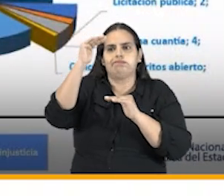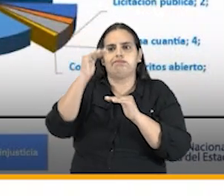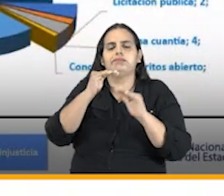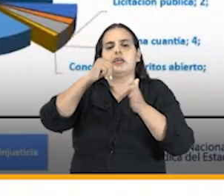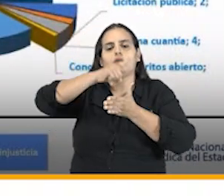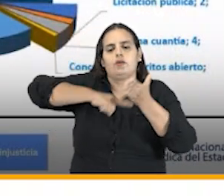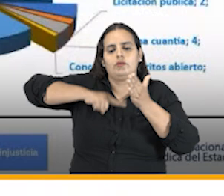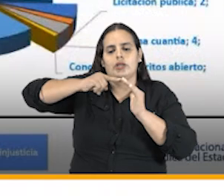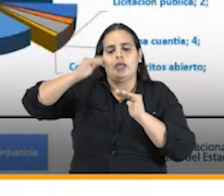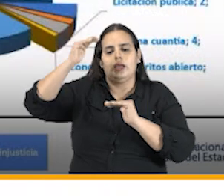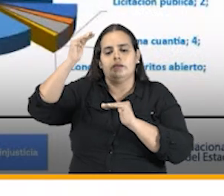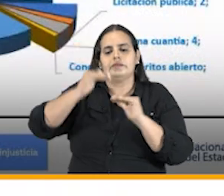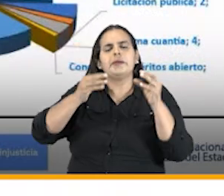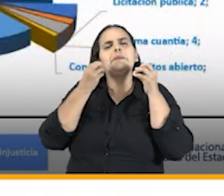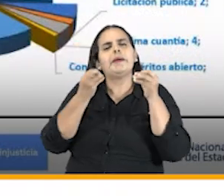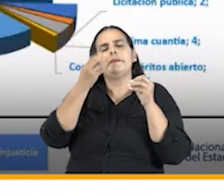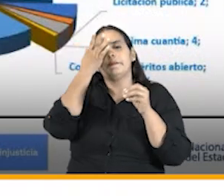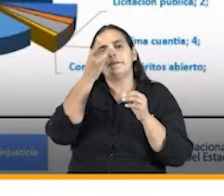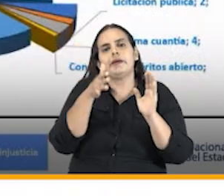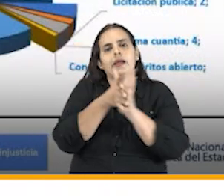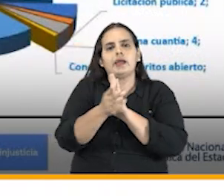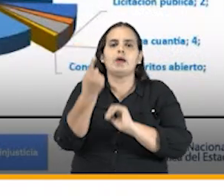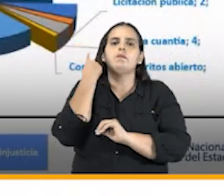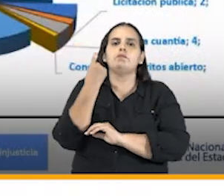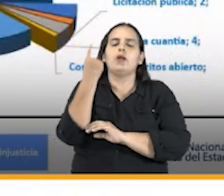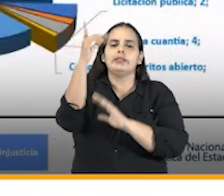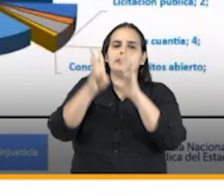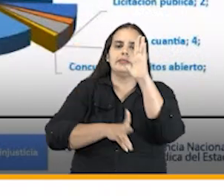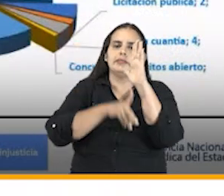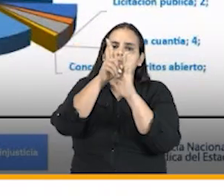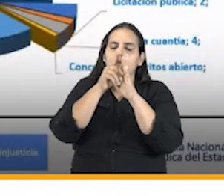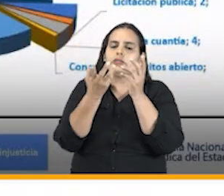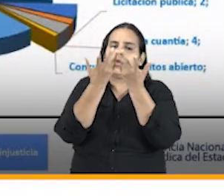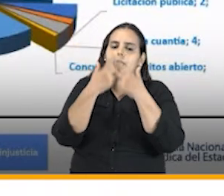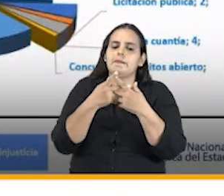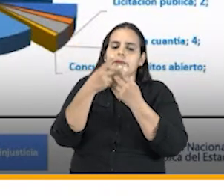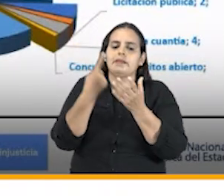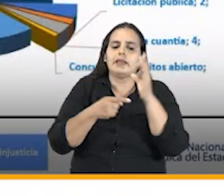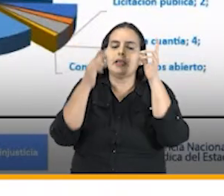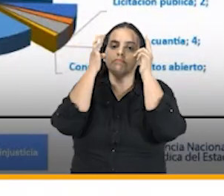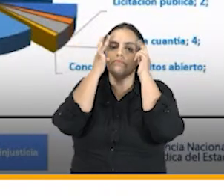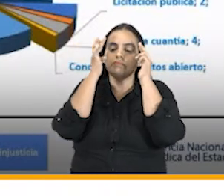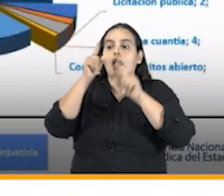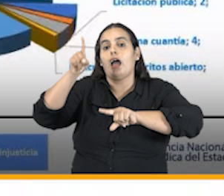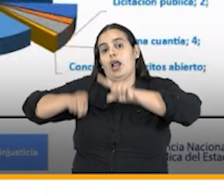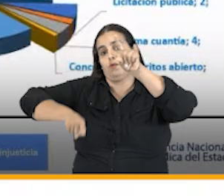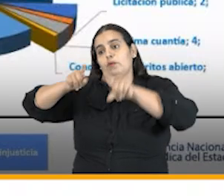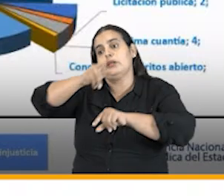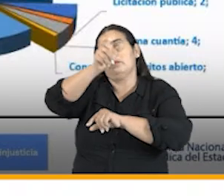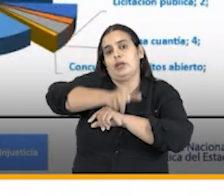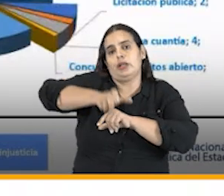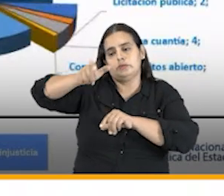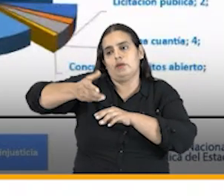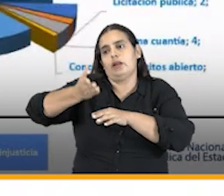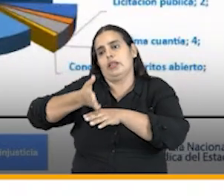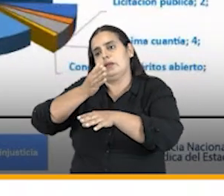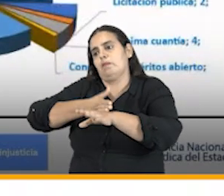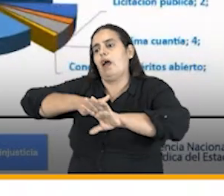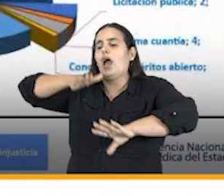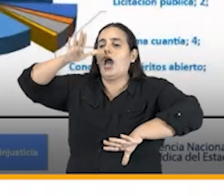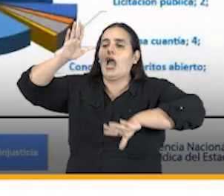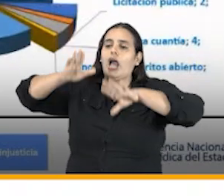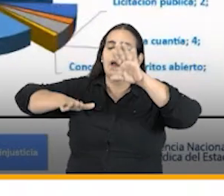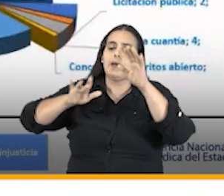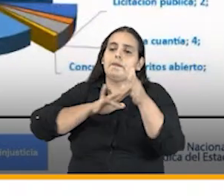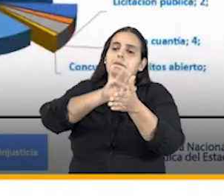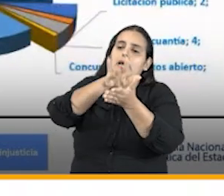contratos se tuvo fundamento en las políticas desarrolladas por la entidad en el sentido de que algunas personas que eventualmente habrían de